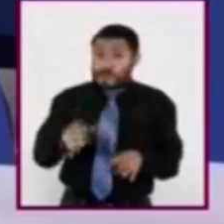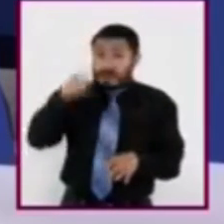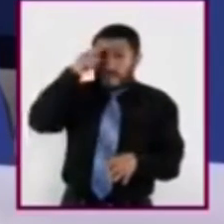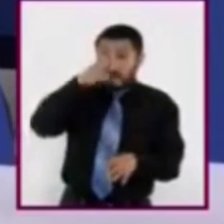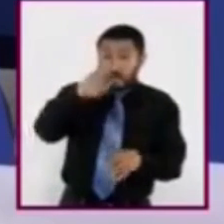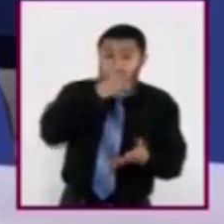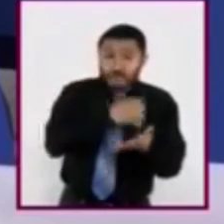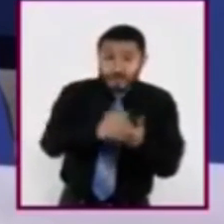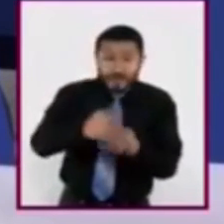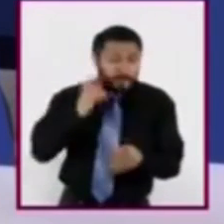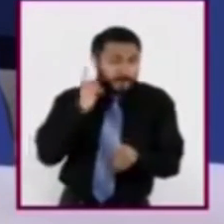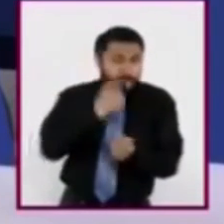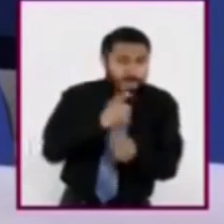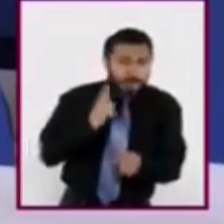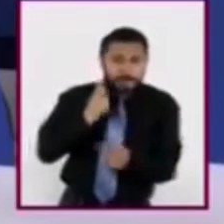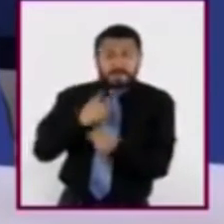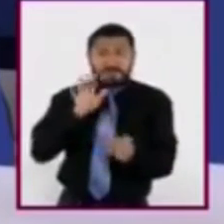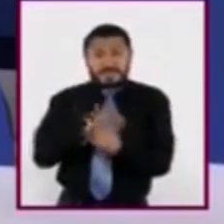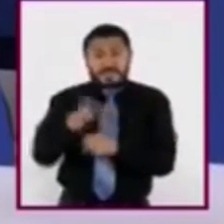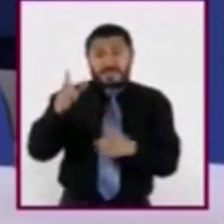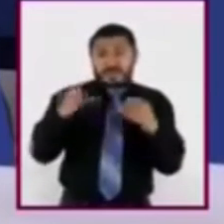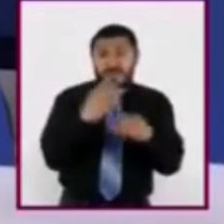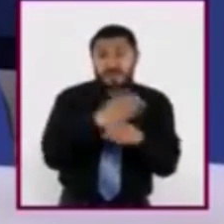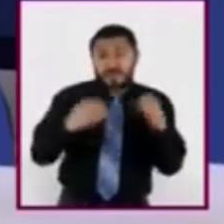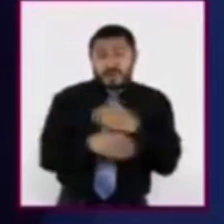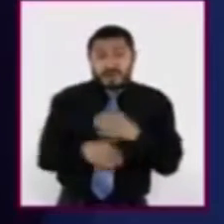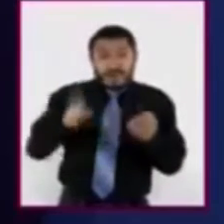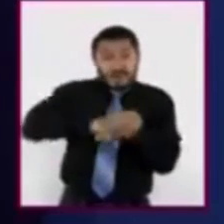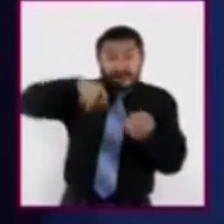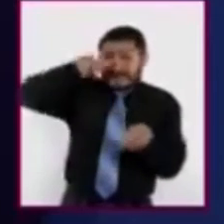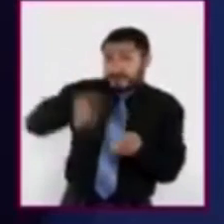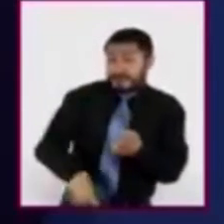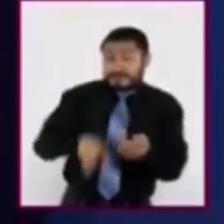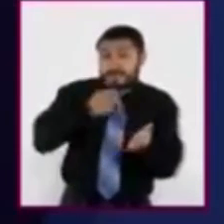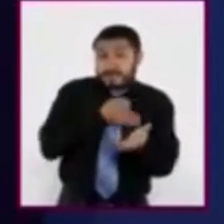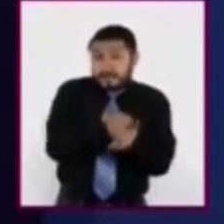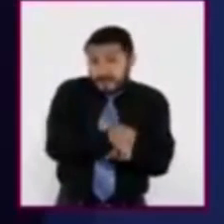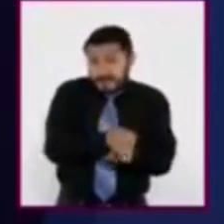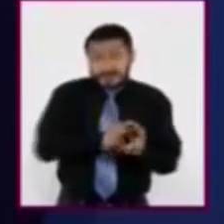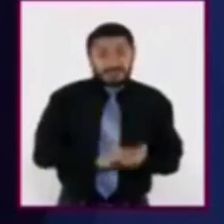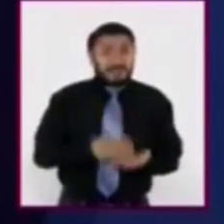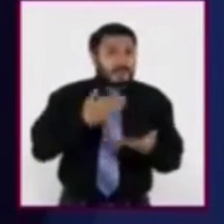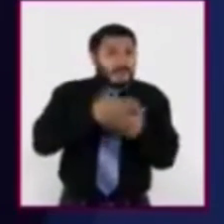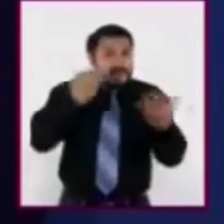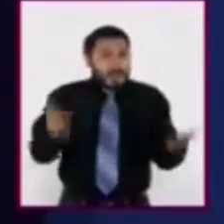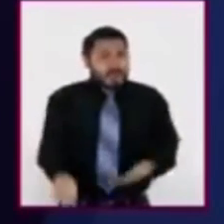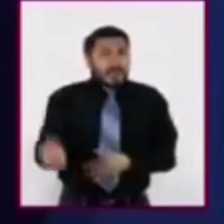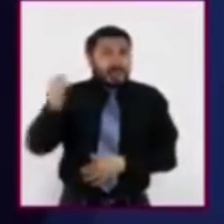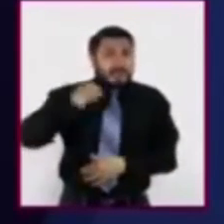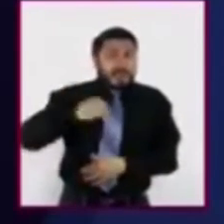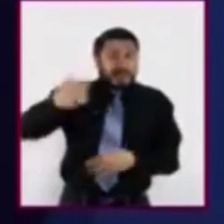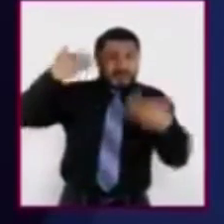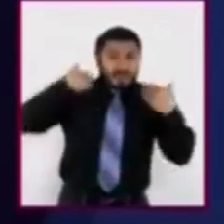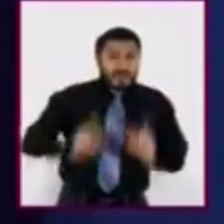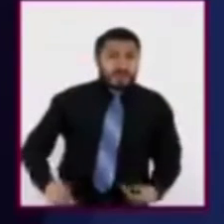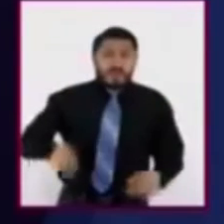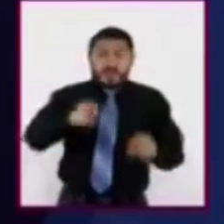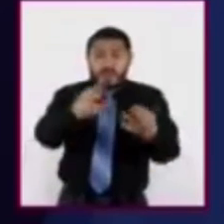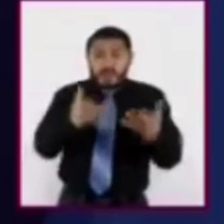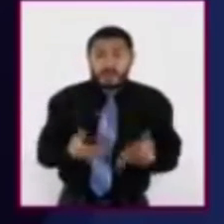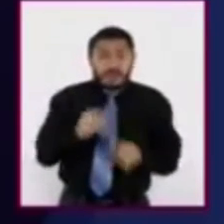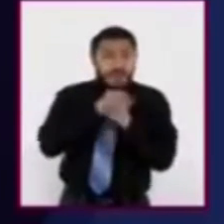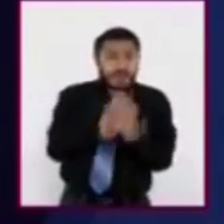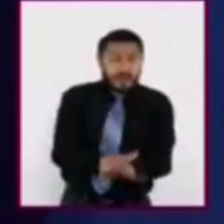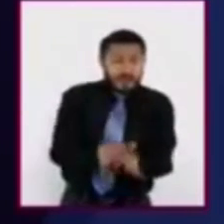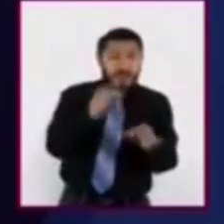y descubrir los hechos más apegados a la realidad. Ahora, cada vez que reciba información por cualquier medio, ya